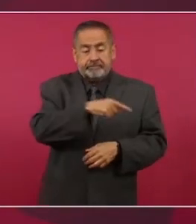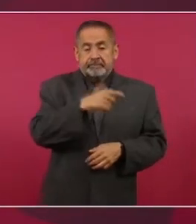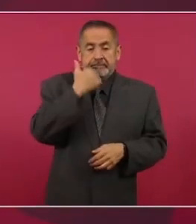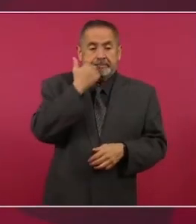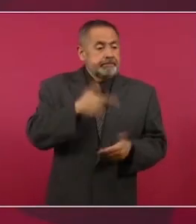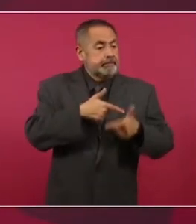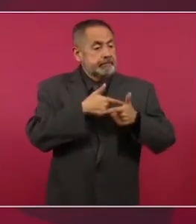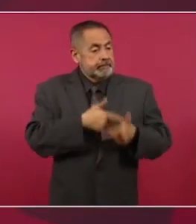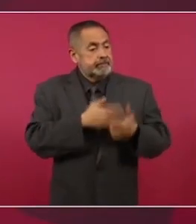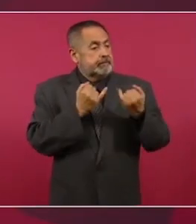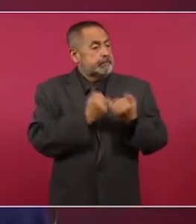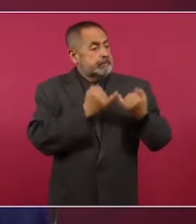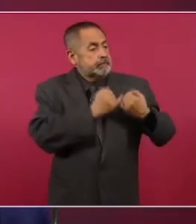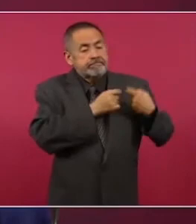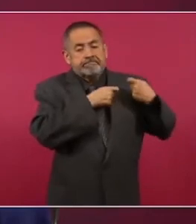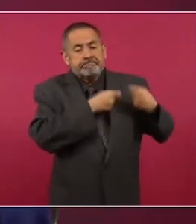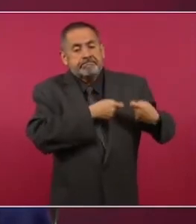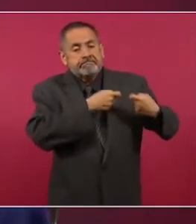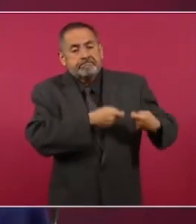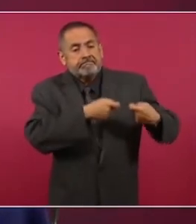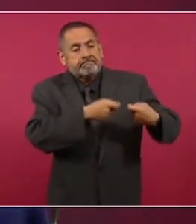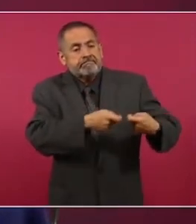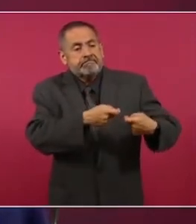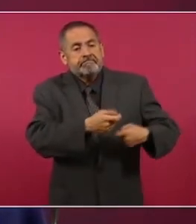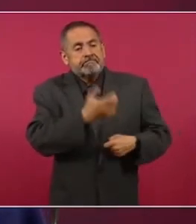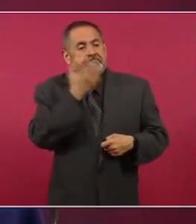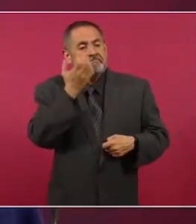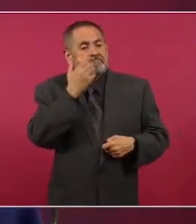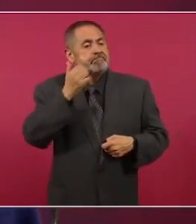el viejo régimen,